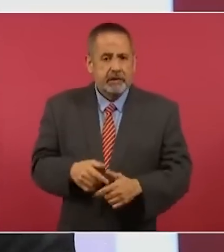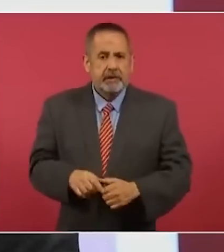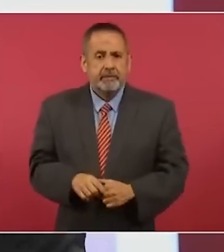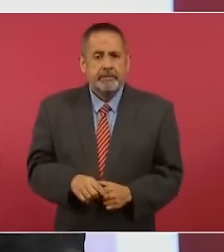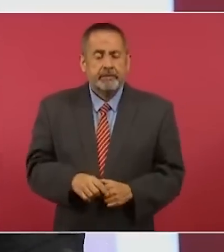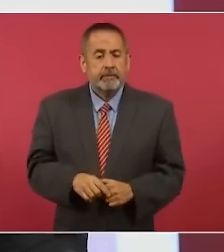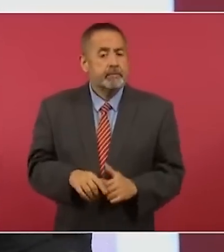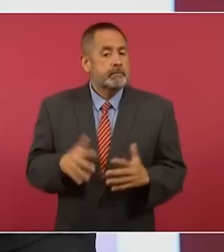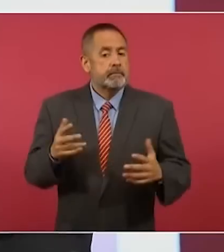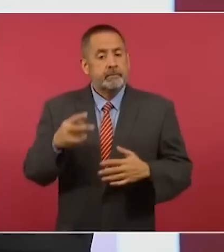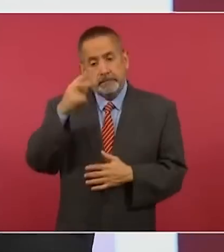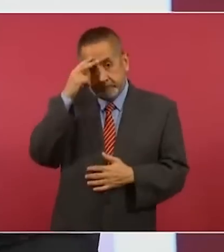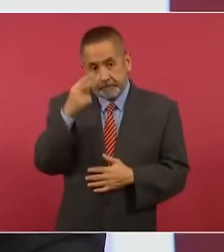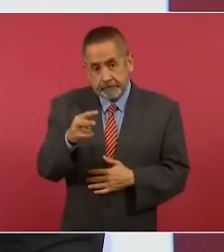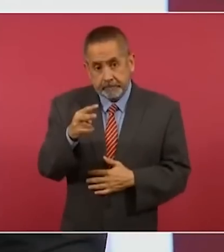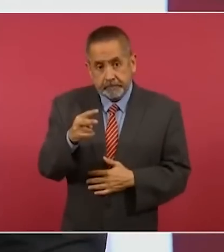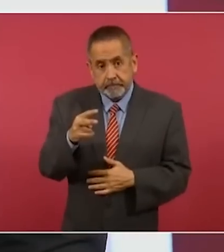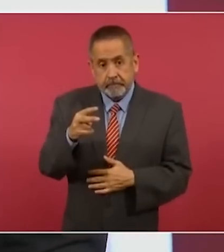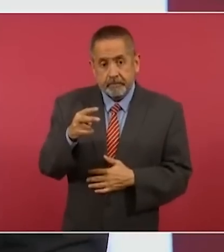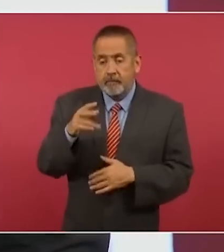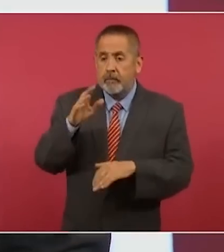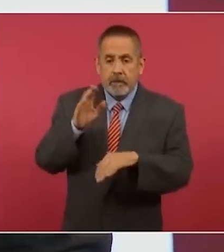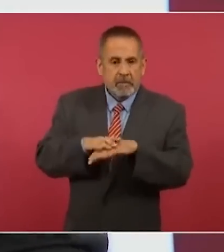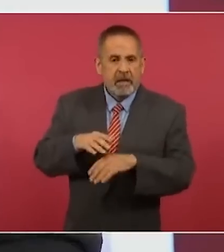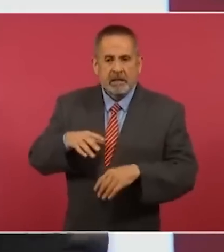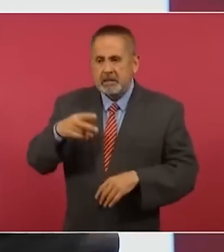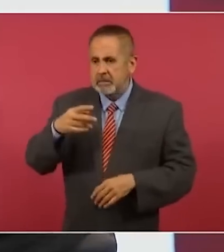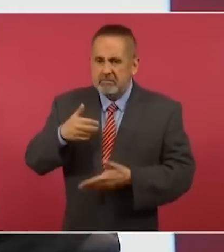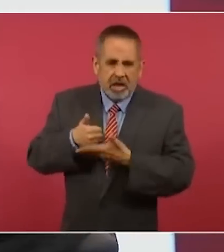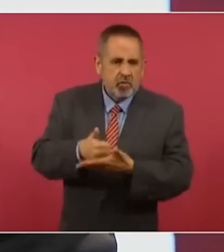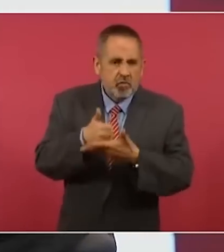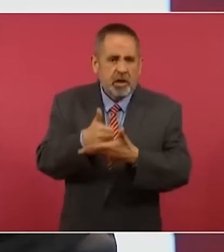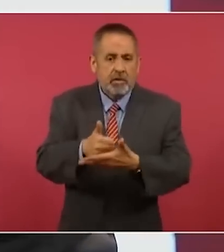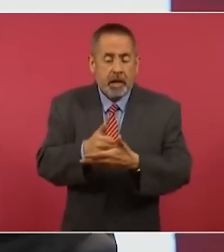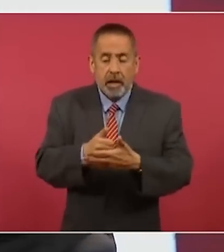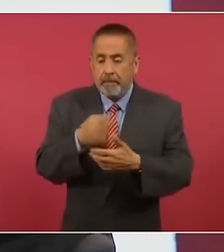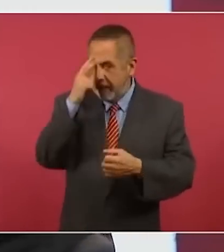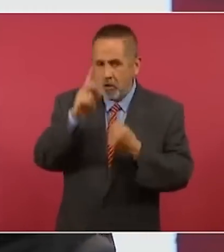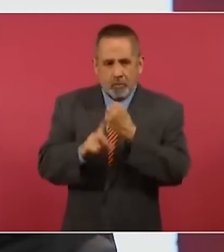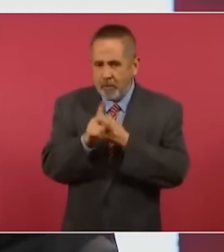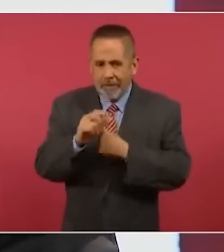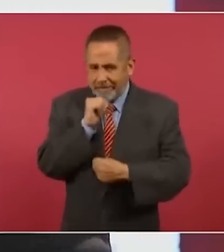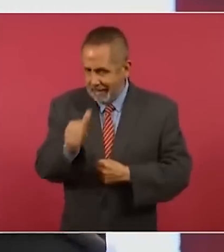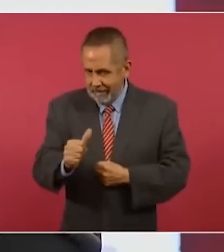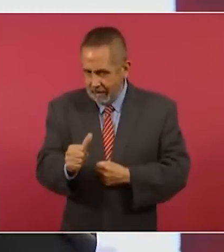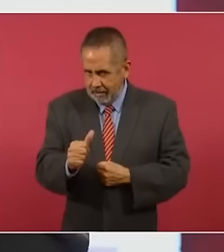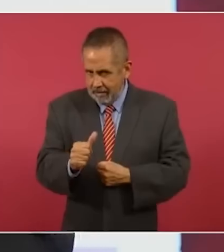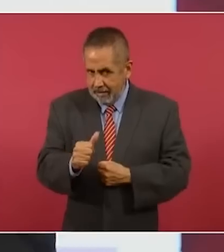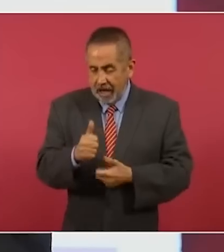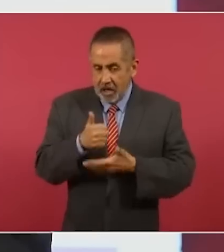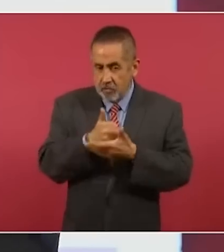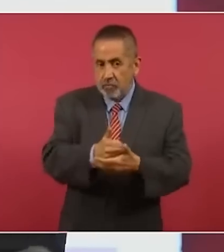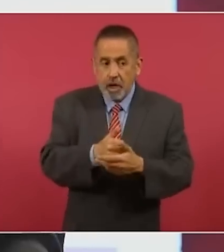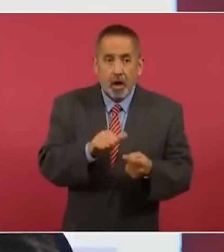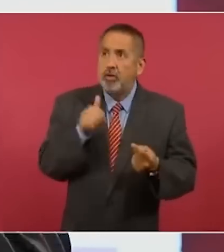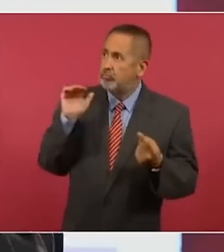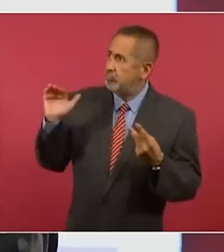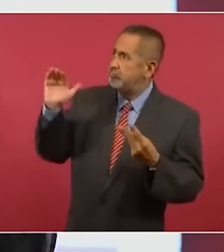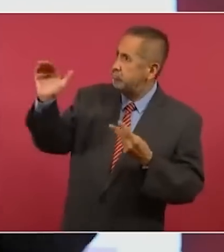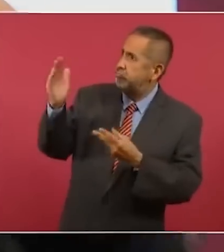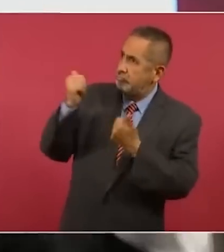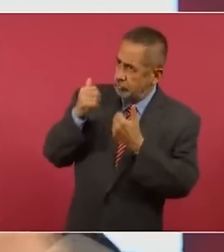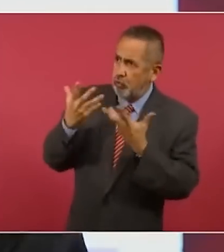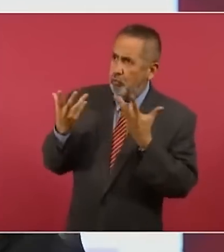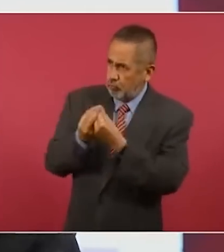Entonces, México es el país que más contribuye. México no creó el problema. México está invitando a otros países para que entre